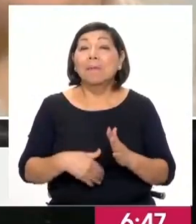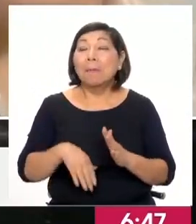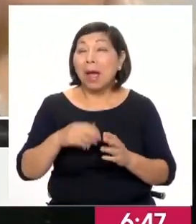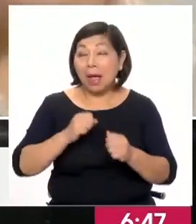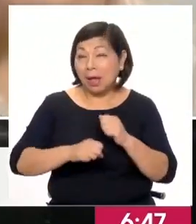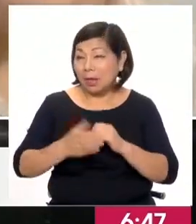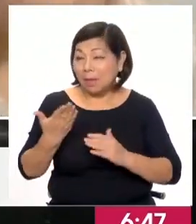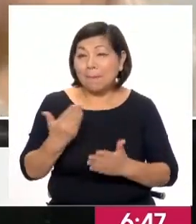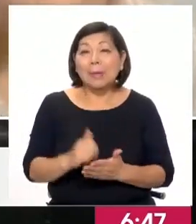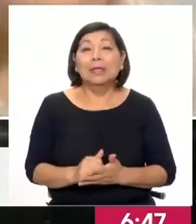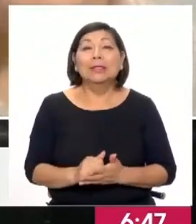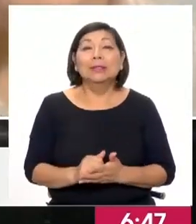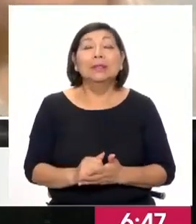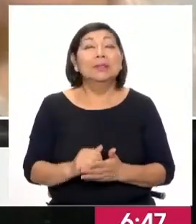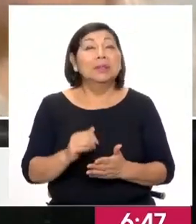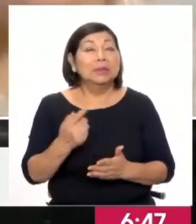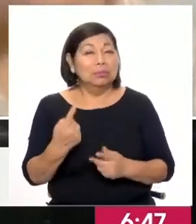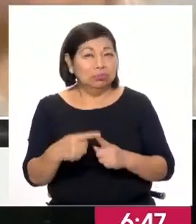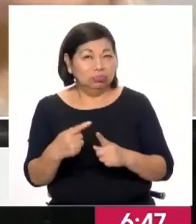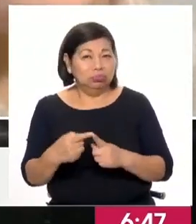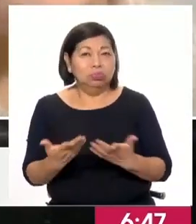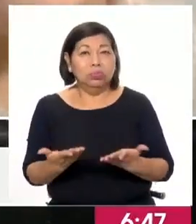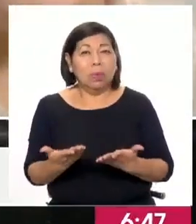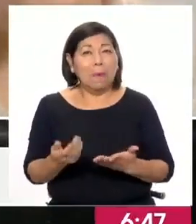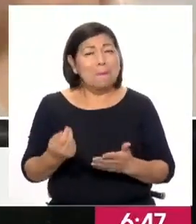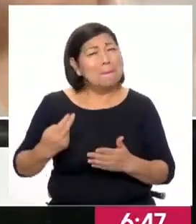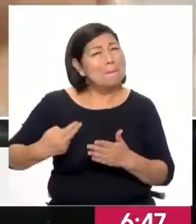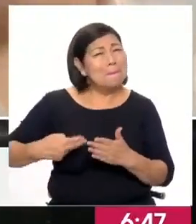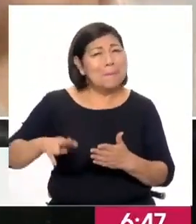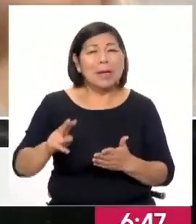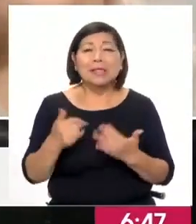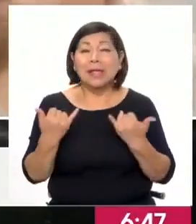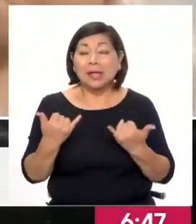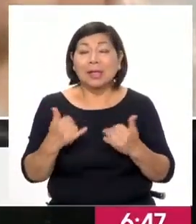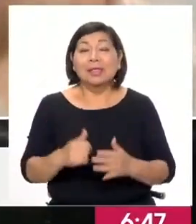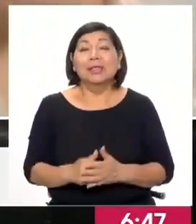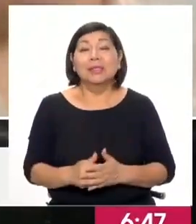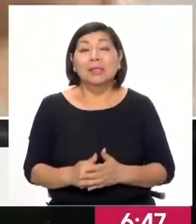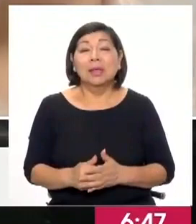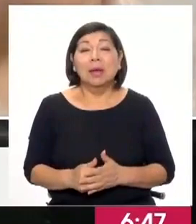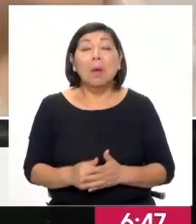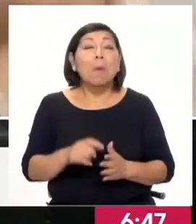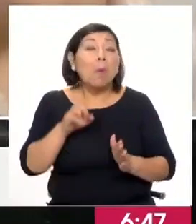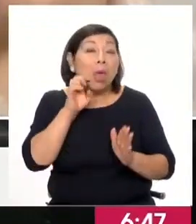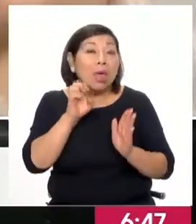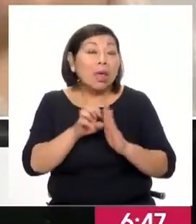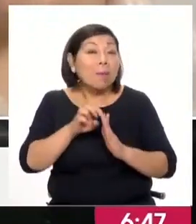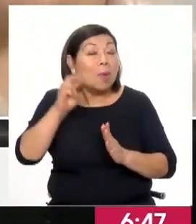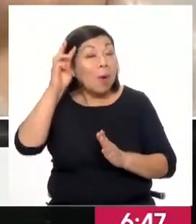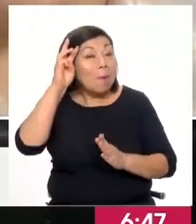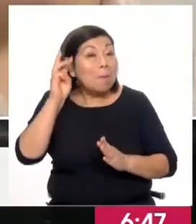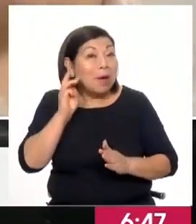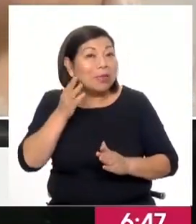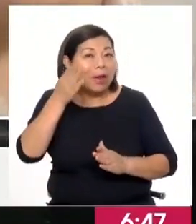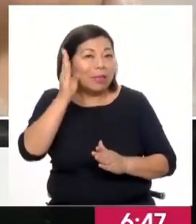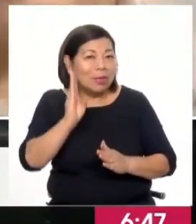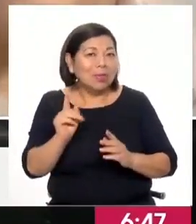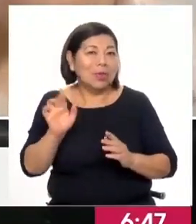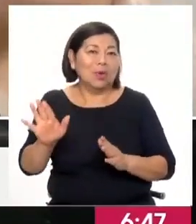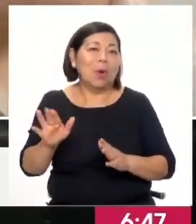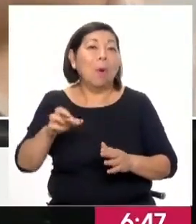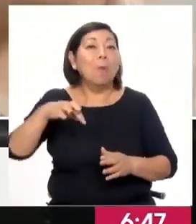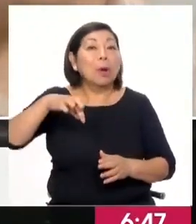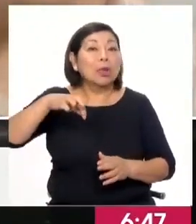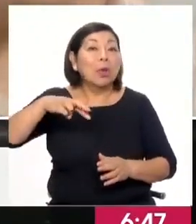año pasado, hay varias ciudades que tienen inflación más alta que en ese momento, destacando Puerto Melonado, pero también tenemos los casos de